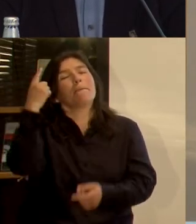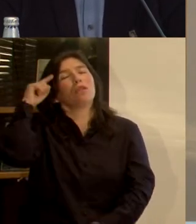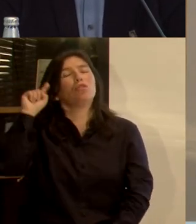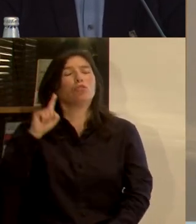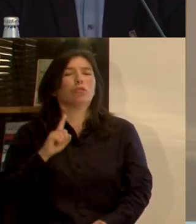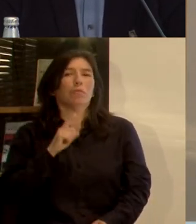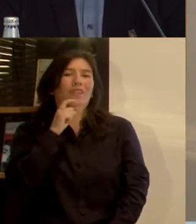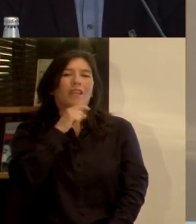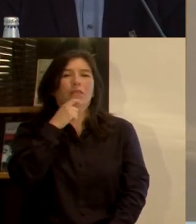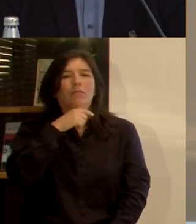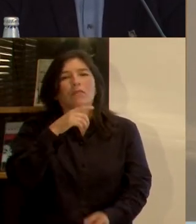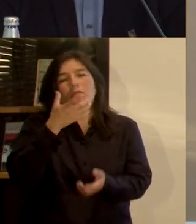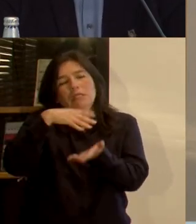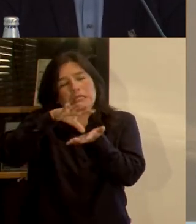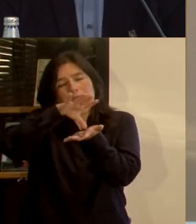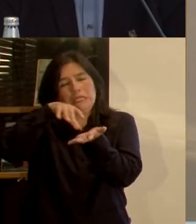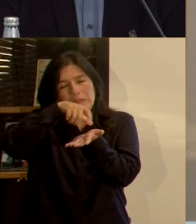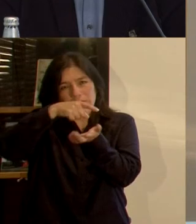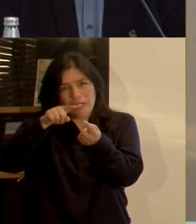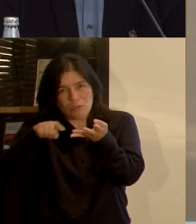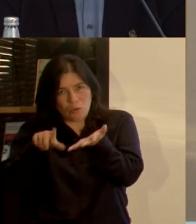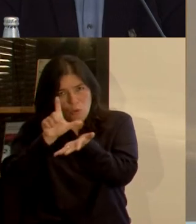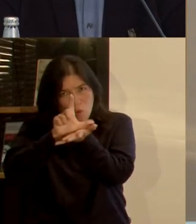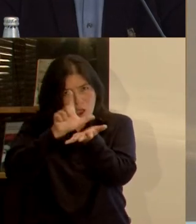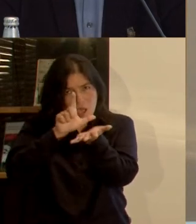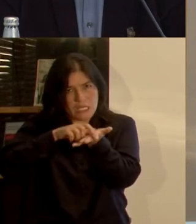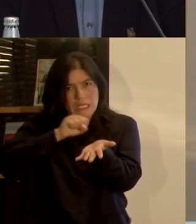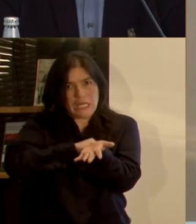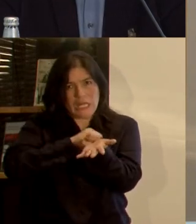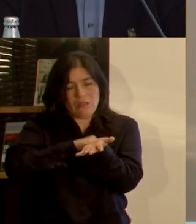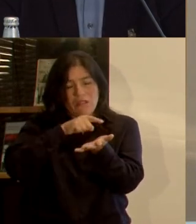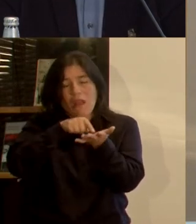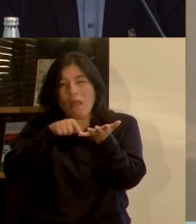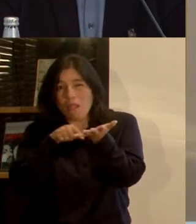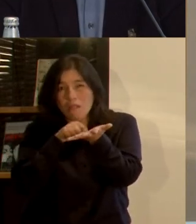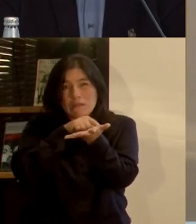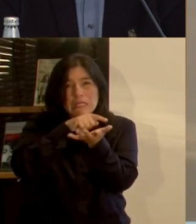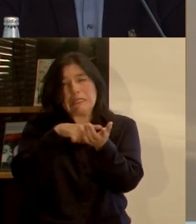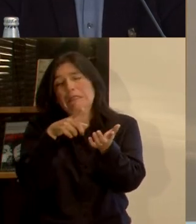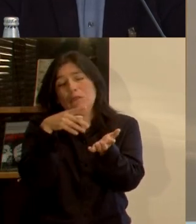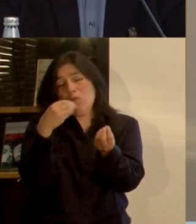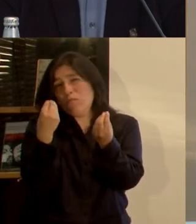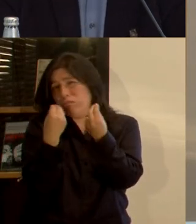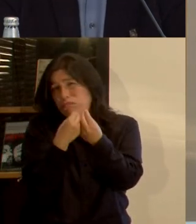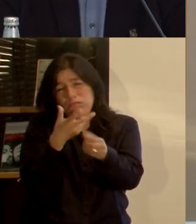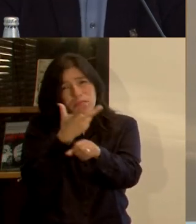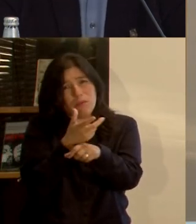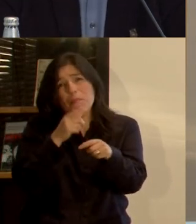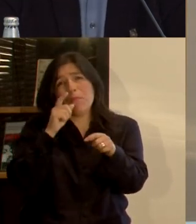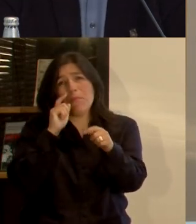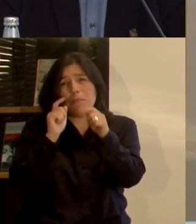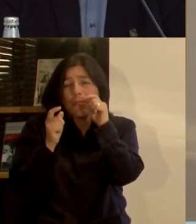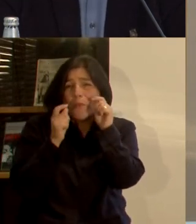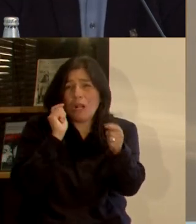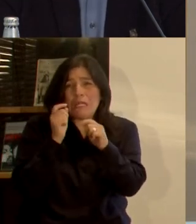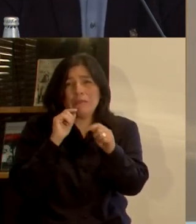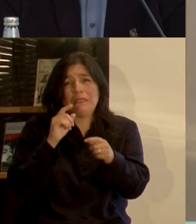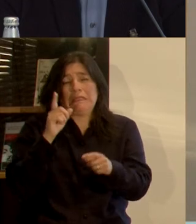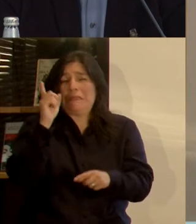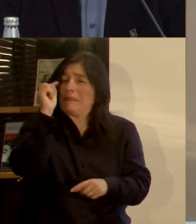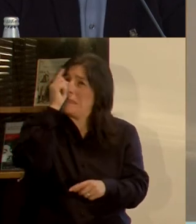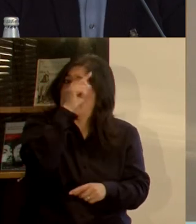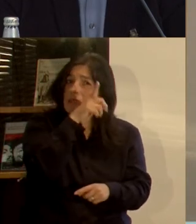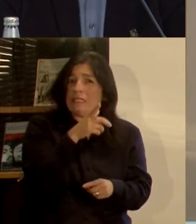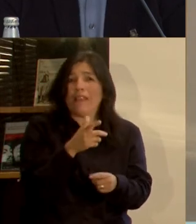Navia, en San Ramón, en Los Espejos, donde hay infinidades de problemas y de carencias en términos de estándar urbano,